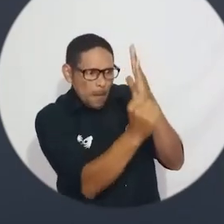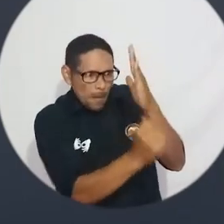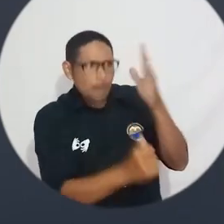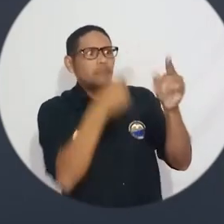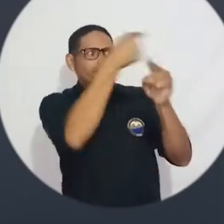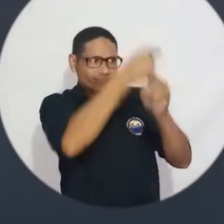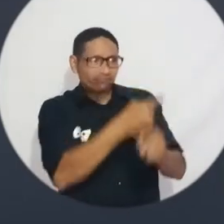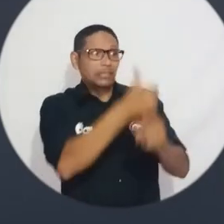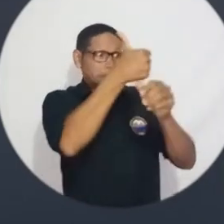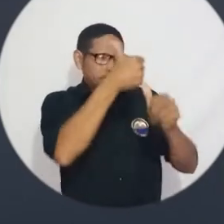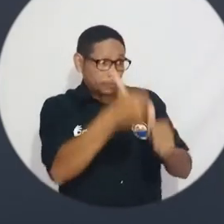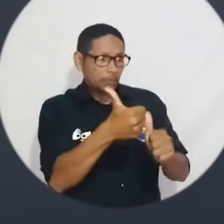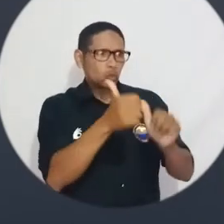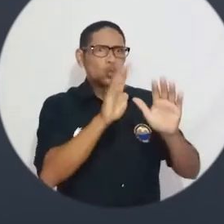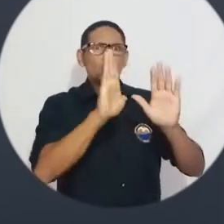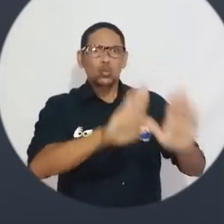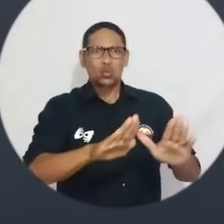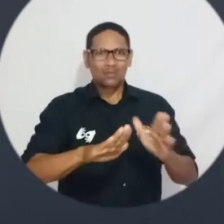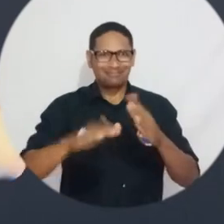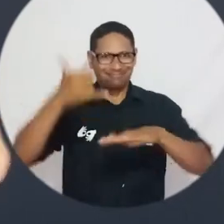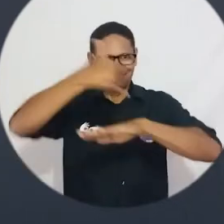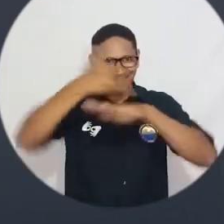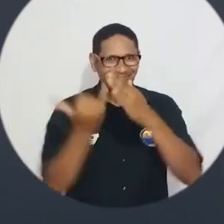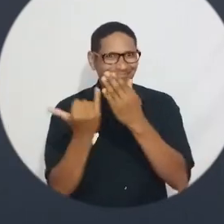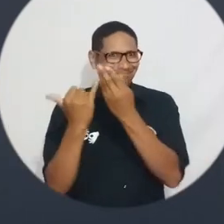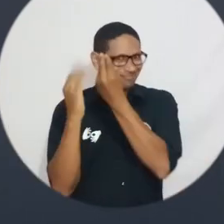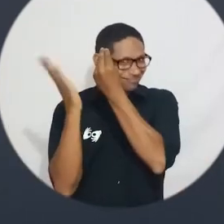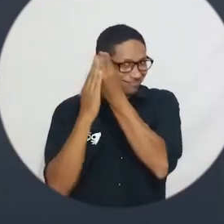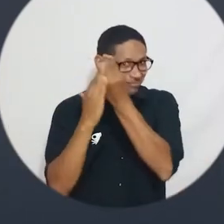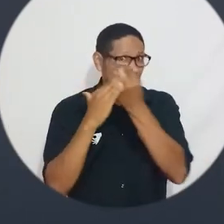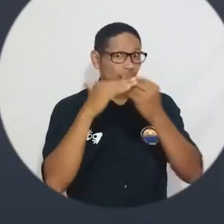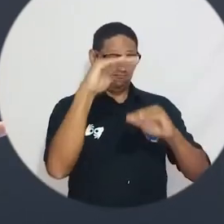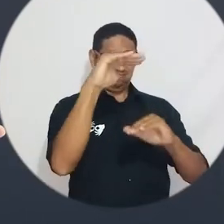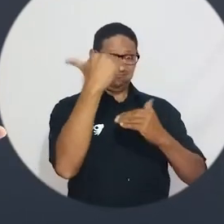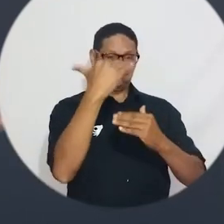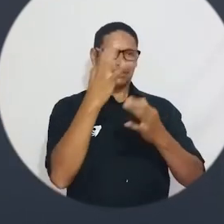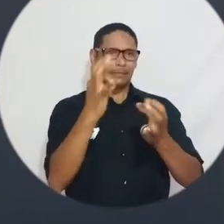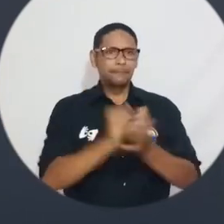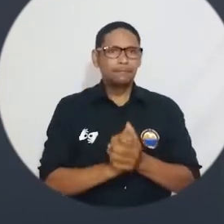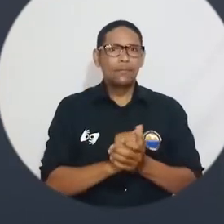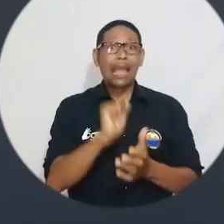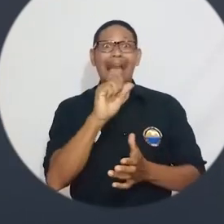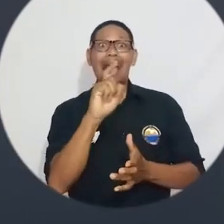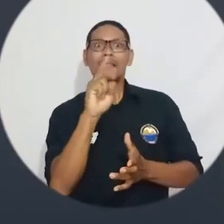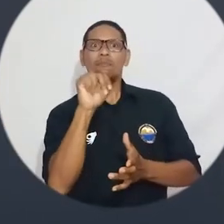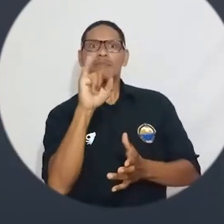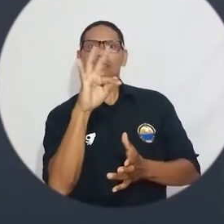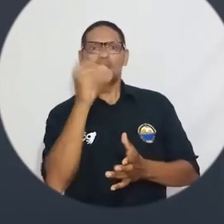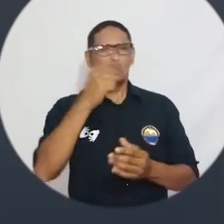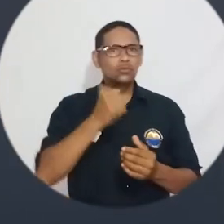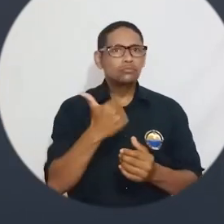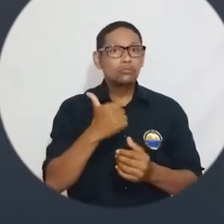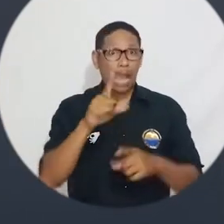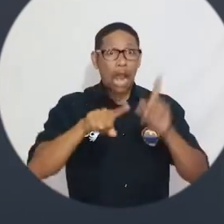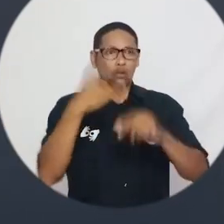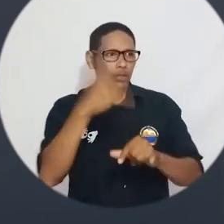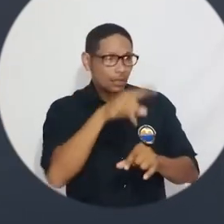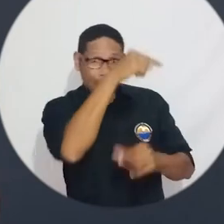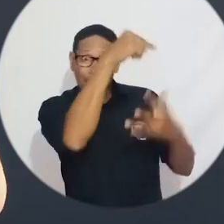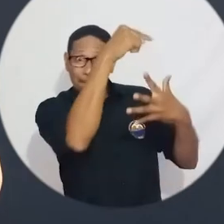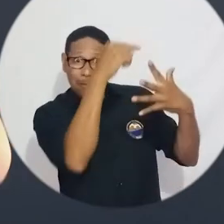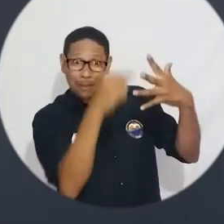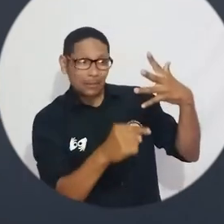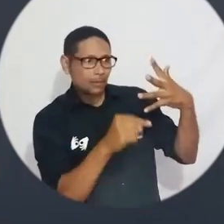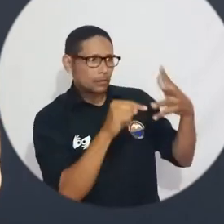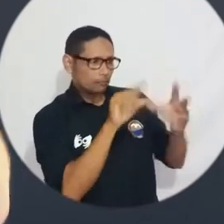requisitos mínimos para ingresar a la universidad y ostentan los puntajes más altos en las pruebas de estado. Los admitidos